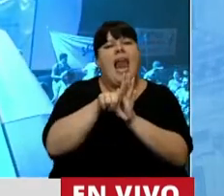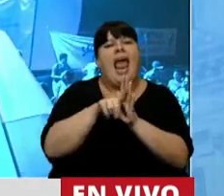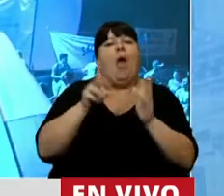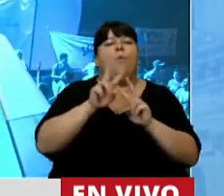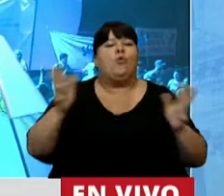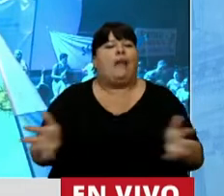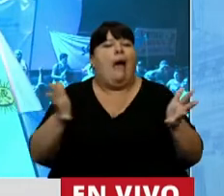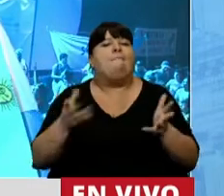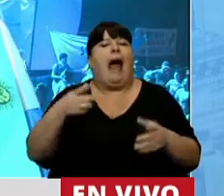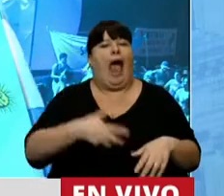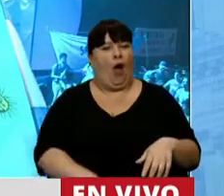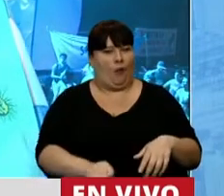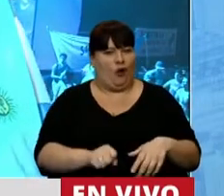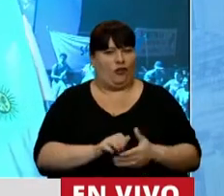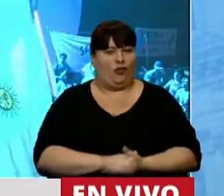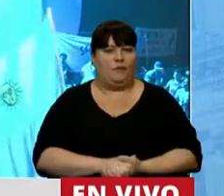era promocionar el aborto.